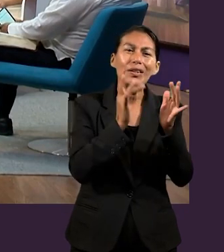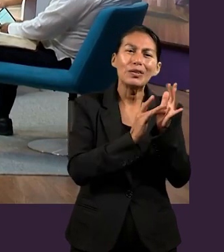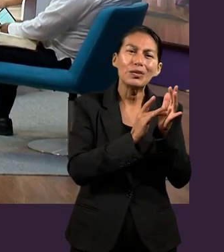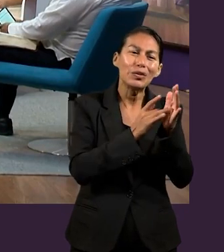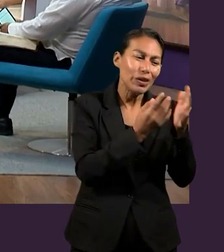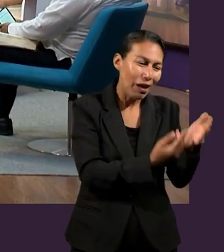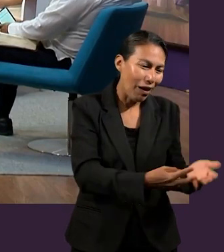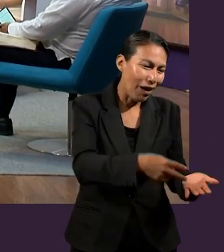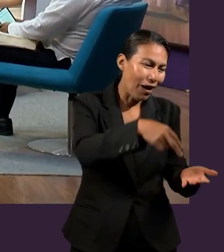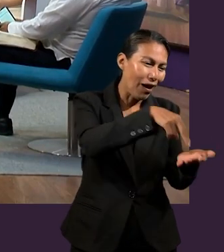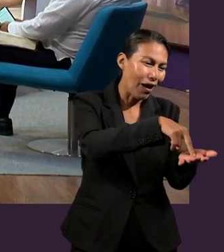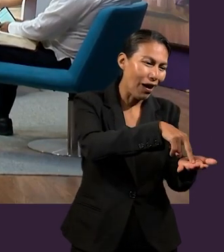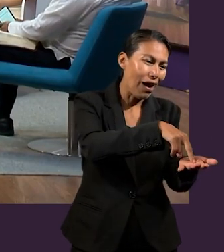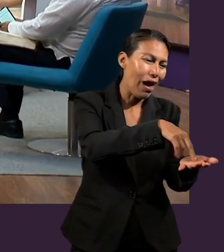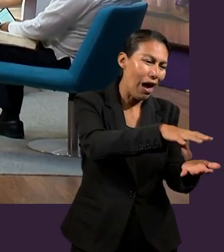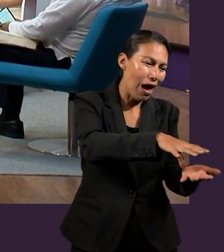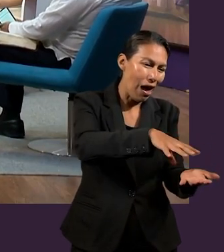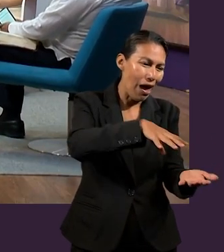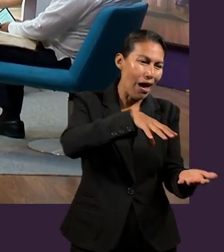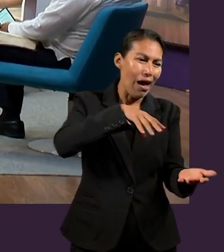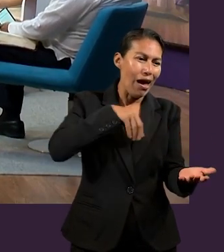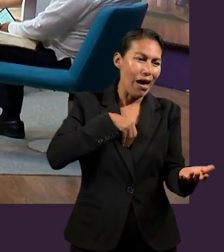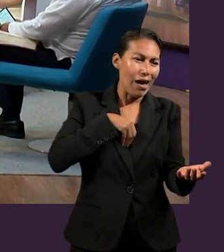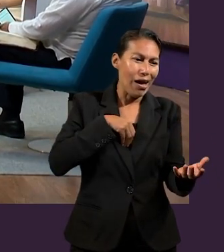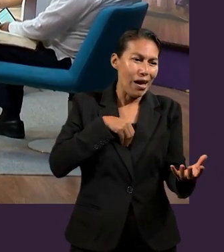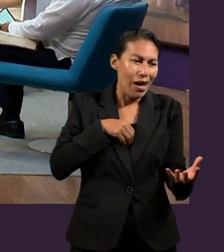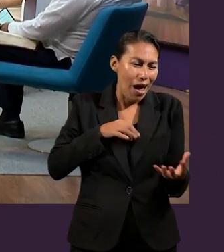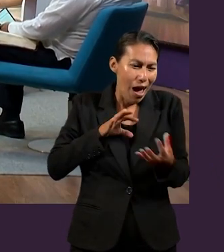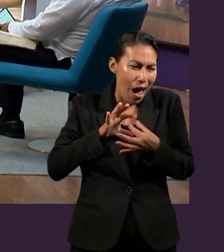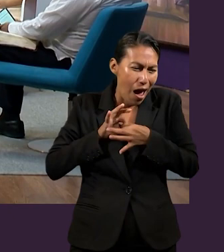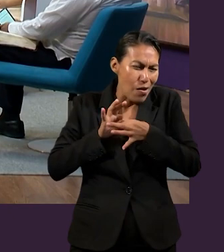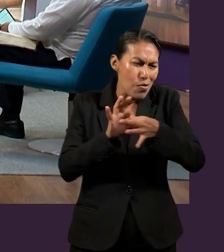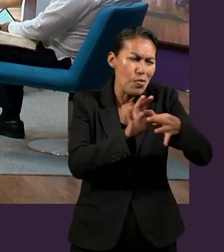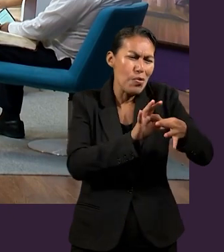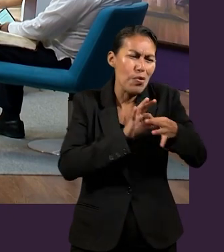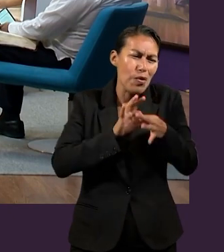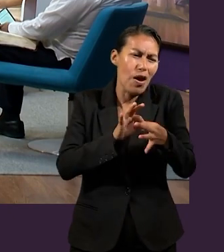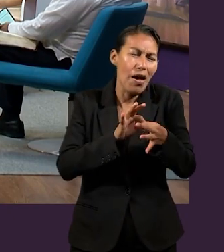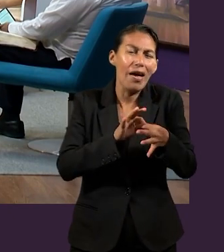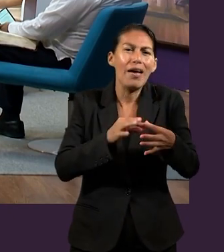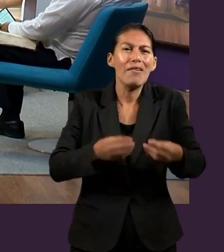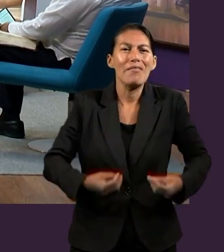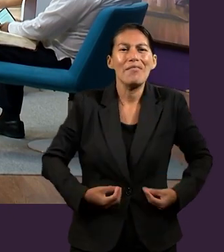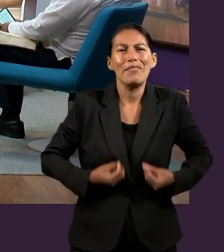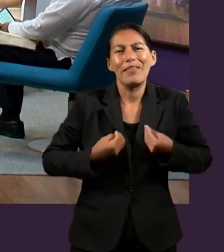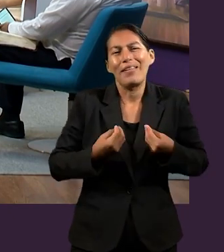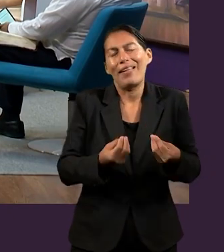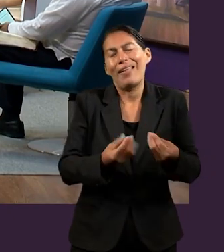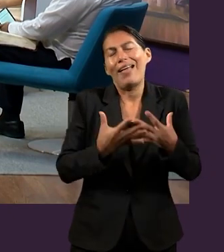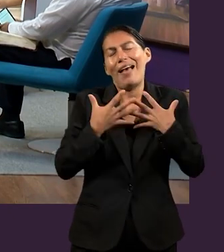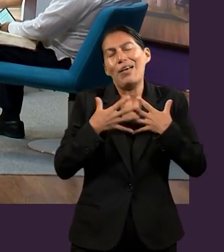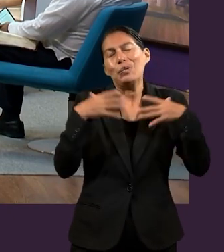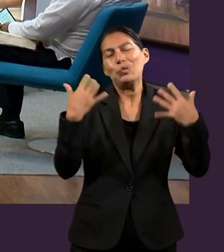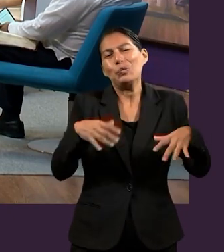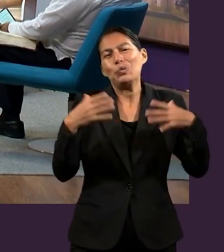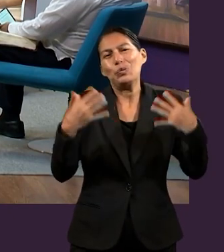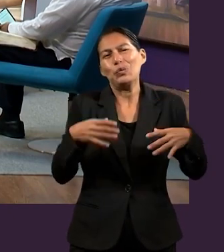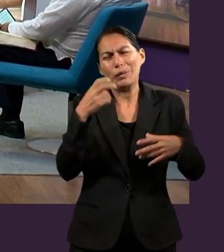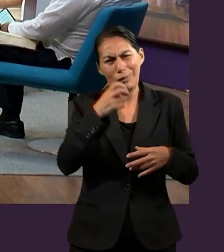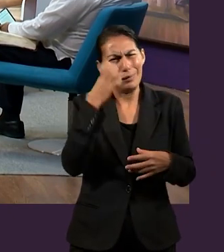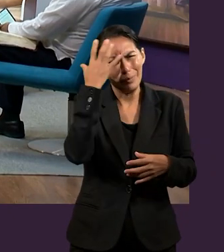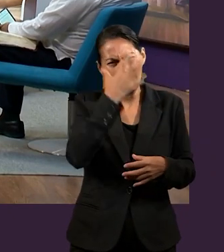Es interesante cómo el apóstol Pablo, pues, trata estos asuntos de la